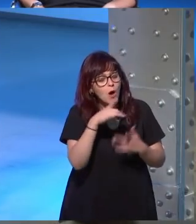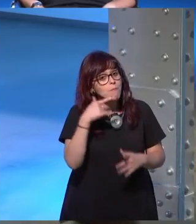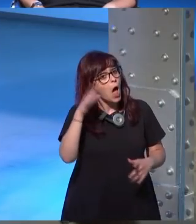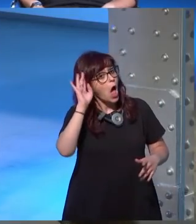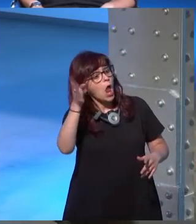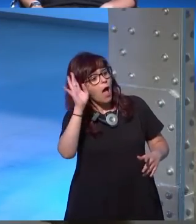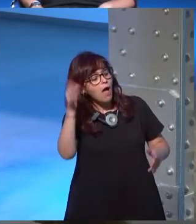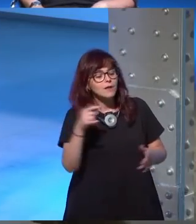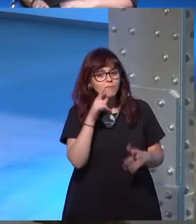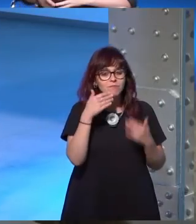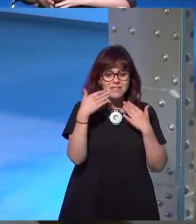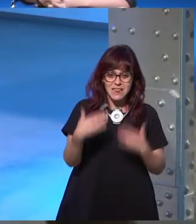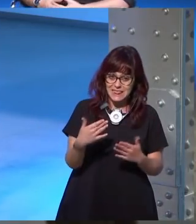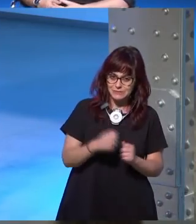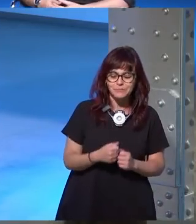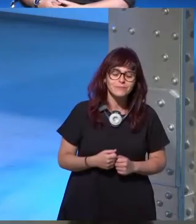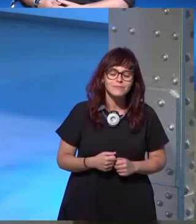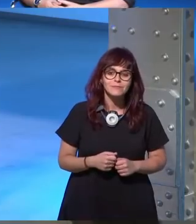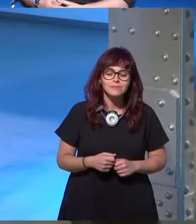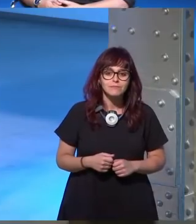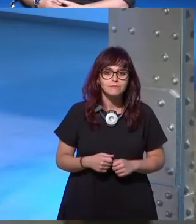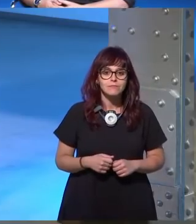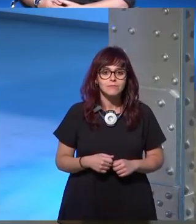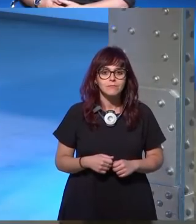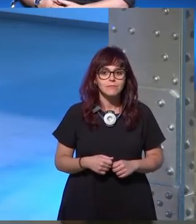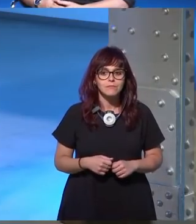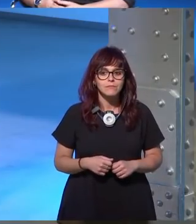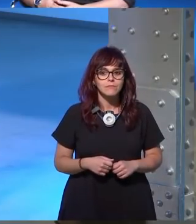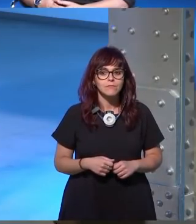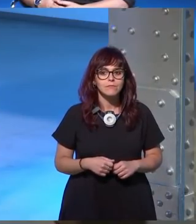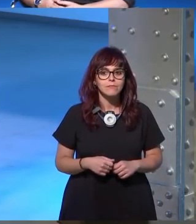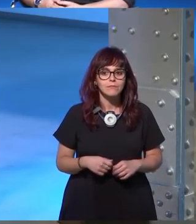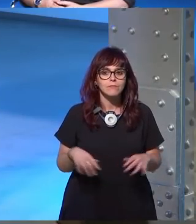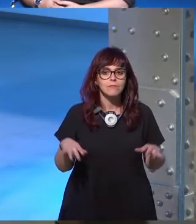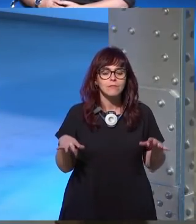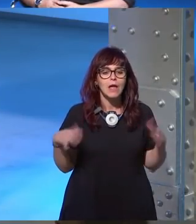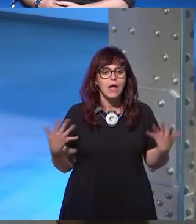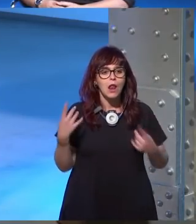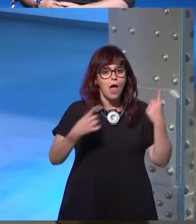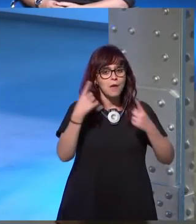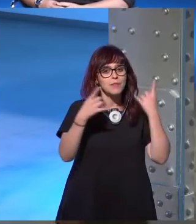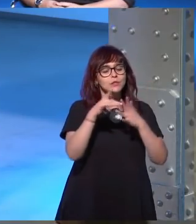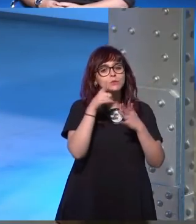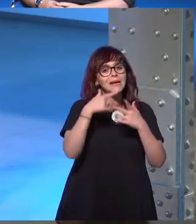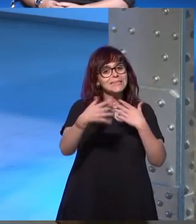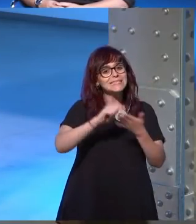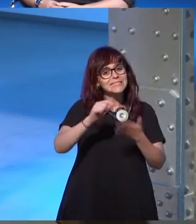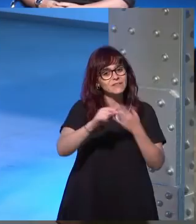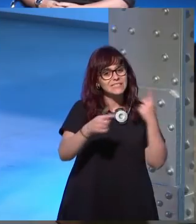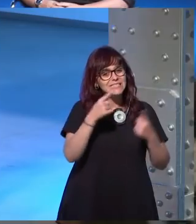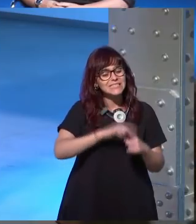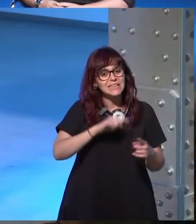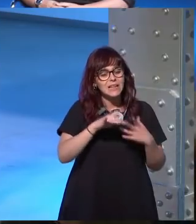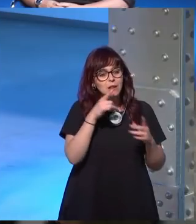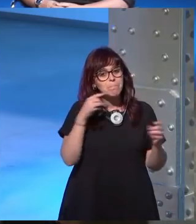hola gracias antes has hablado sobre cómo hay veces en los que cuando escribes sientes que pierdes